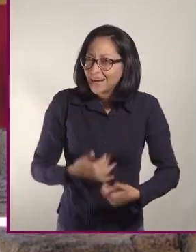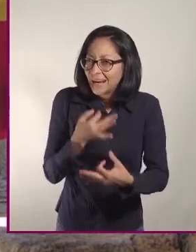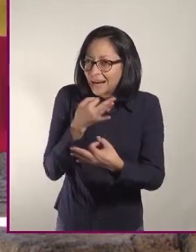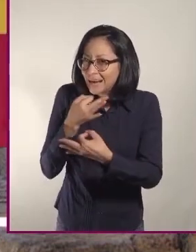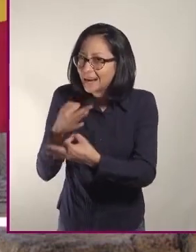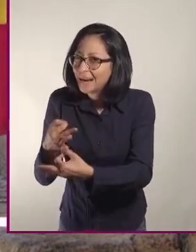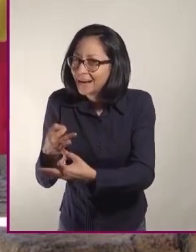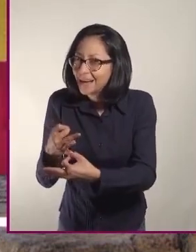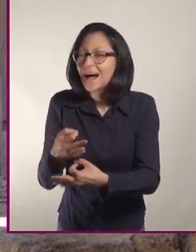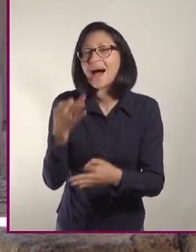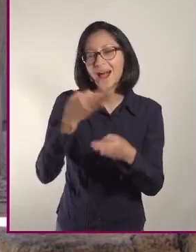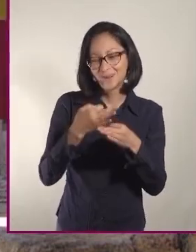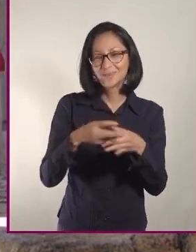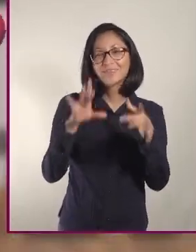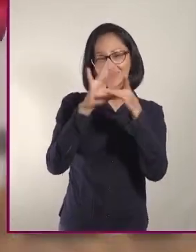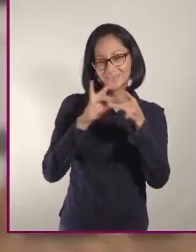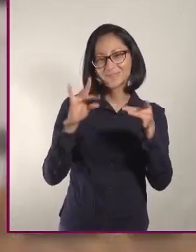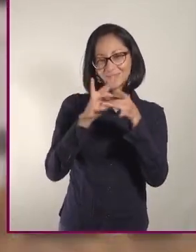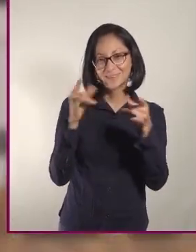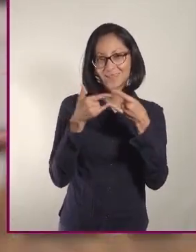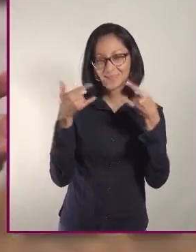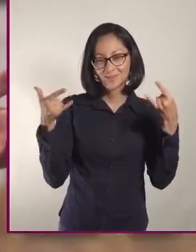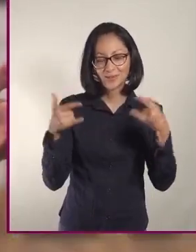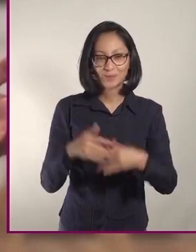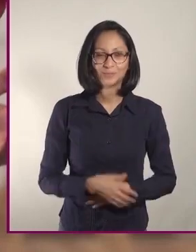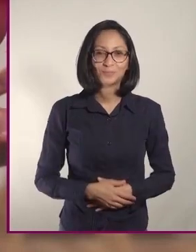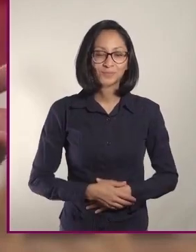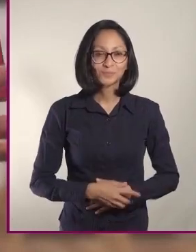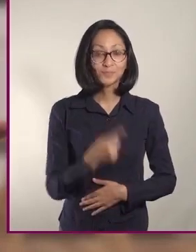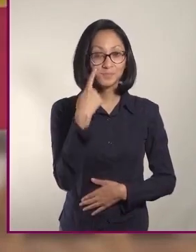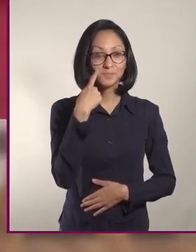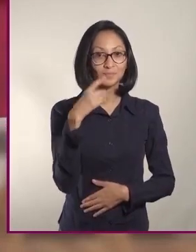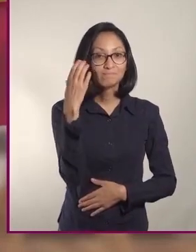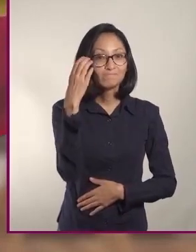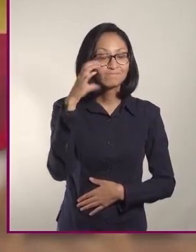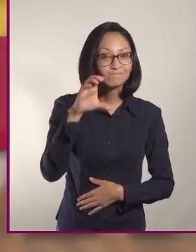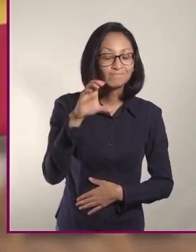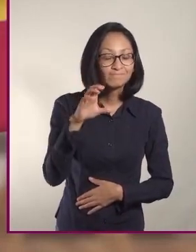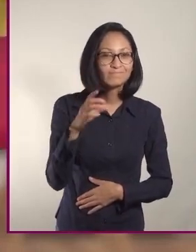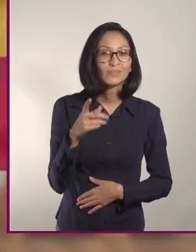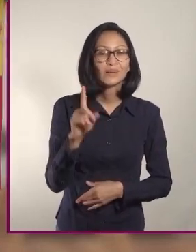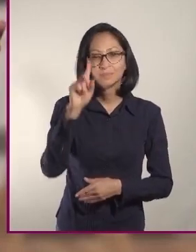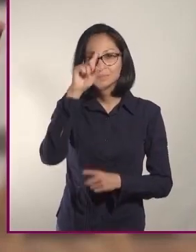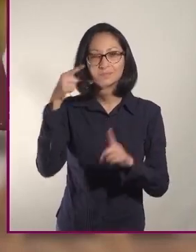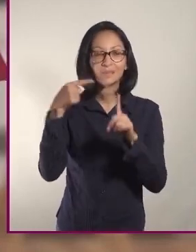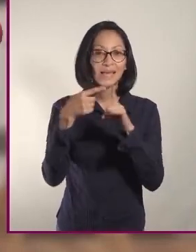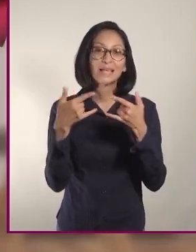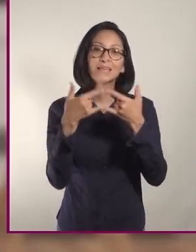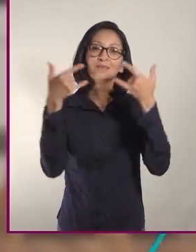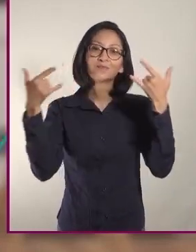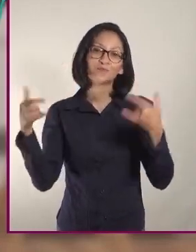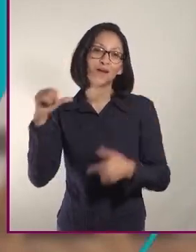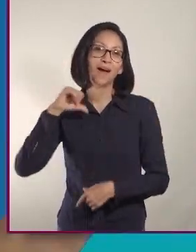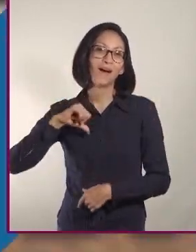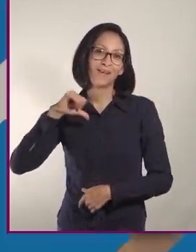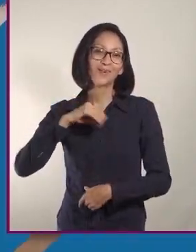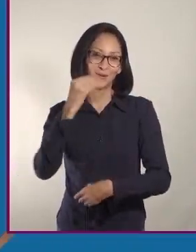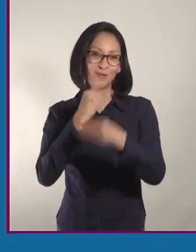Alimentémonos de un poco de historia. Veamos la siguiente cápsula sobre la historia de la dieta mediterránea.